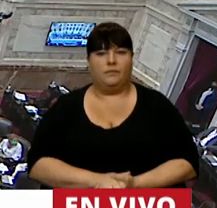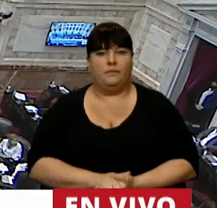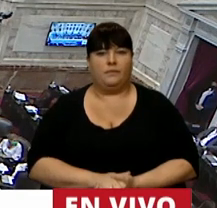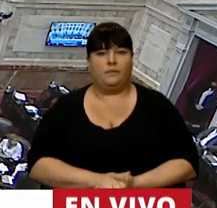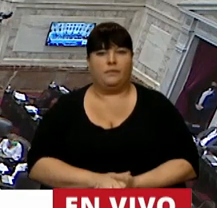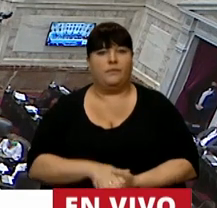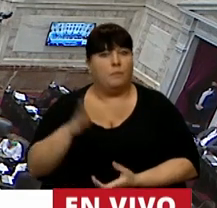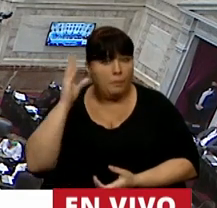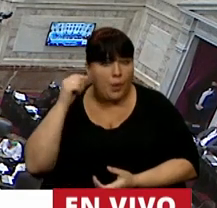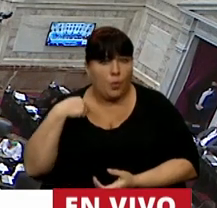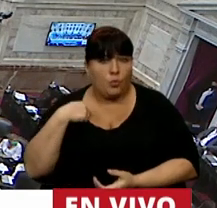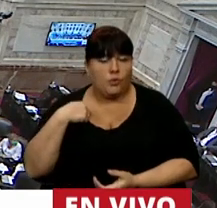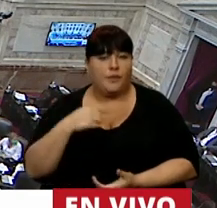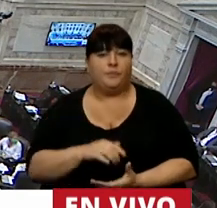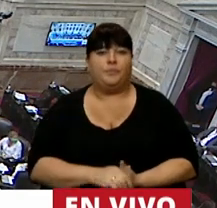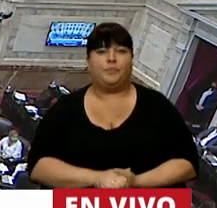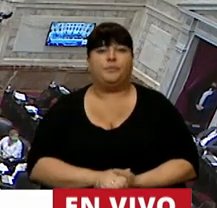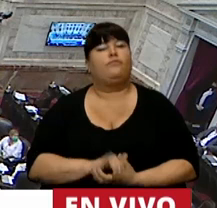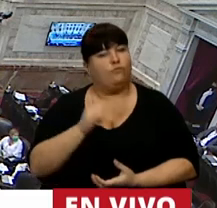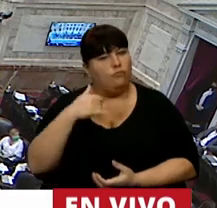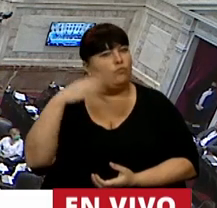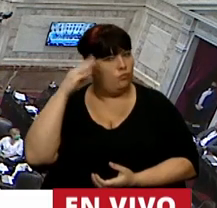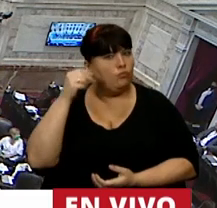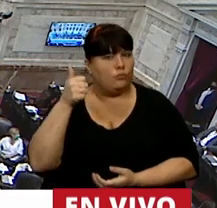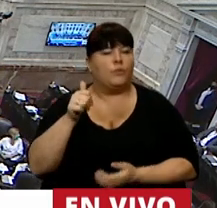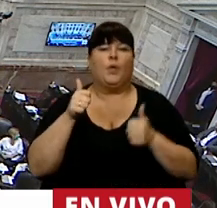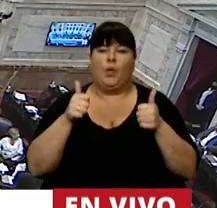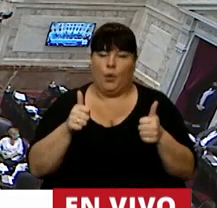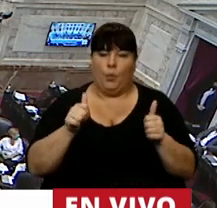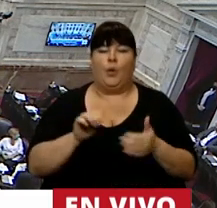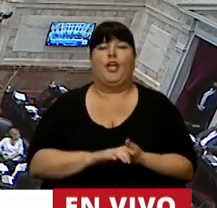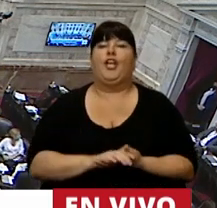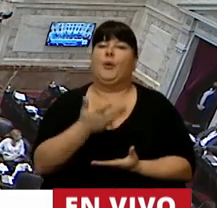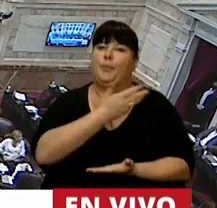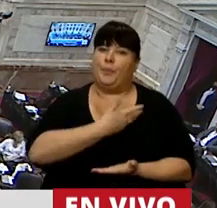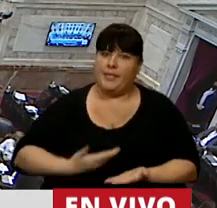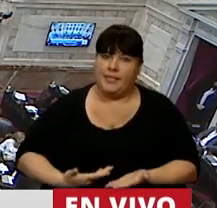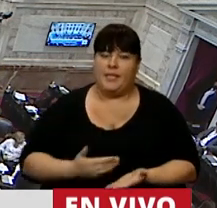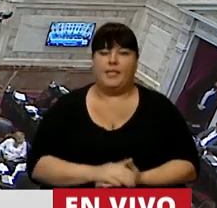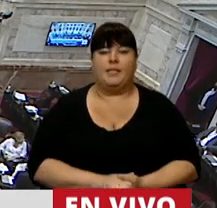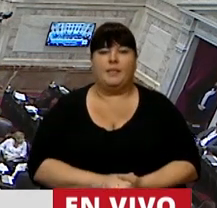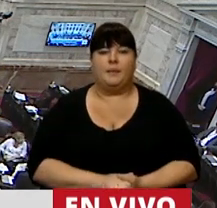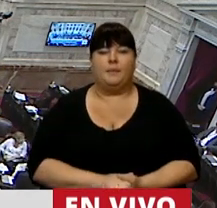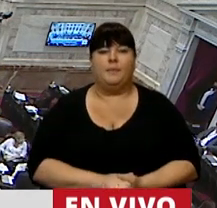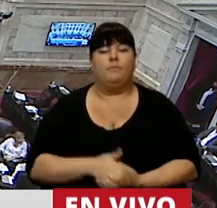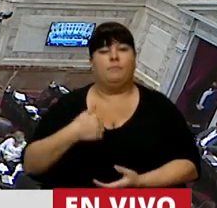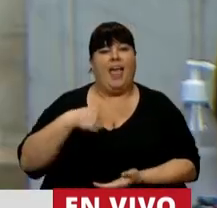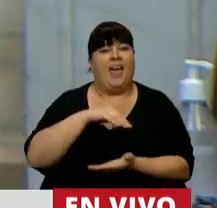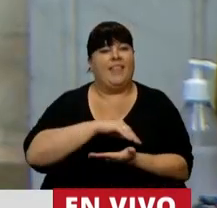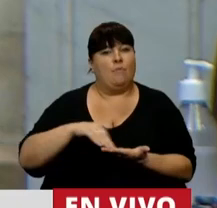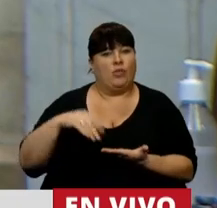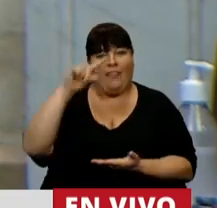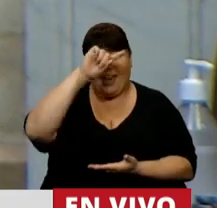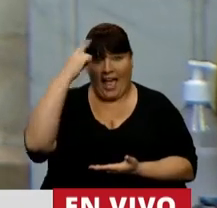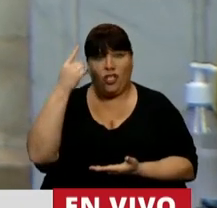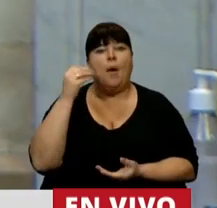¿Se me escucha? La escuchamos bien. Bien. Señor Presidente, soy diputada de